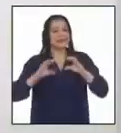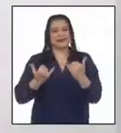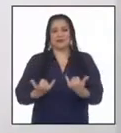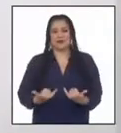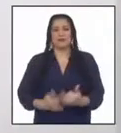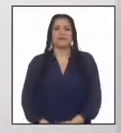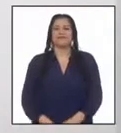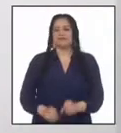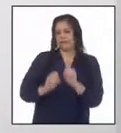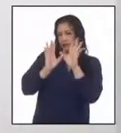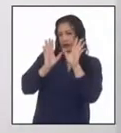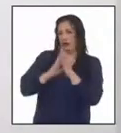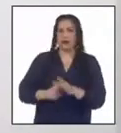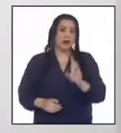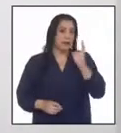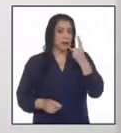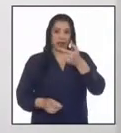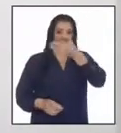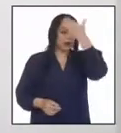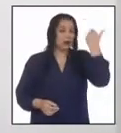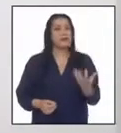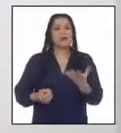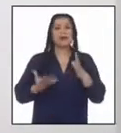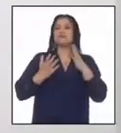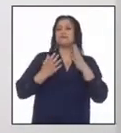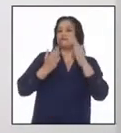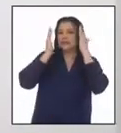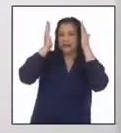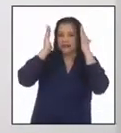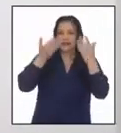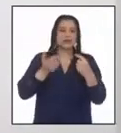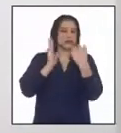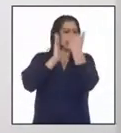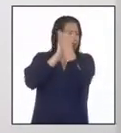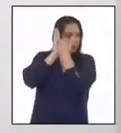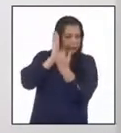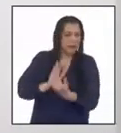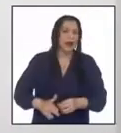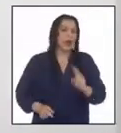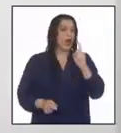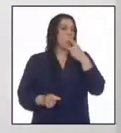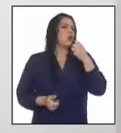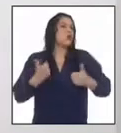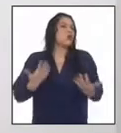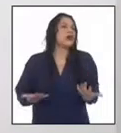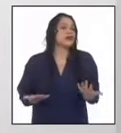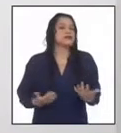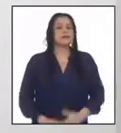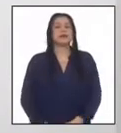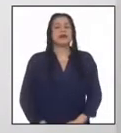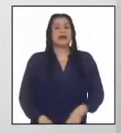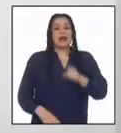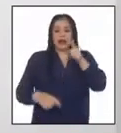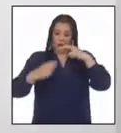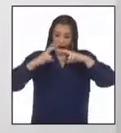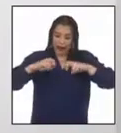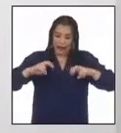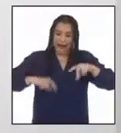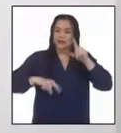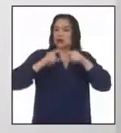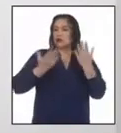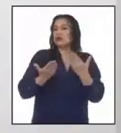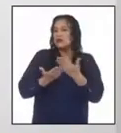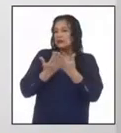Claro, Junior. Primero, olviden seguir los criterios. Por ejemplo, uno de ellos les indica, analizo algunos